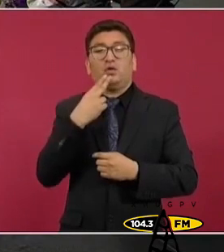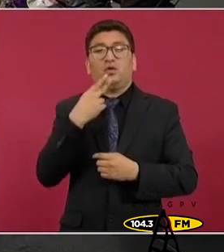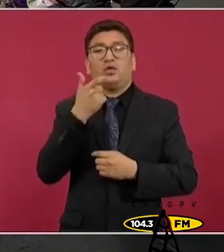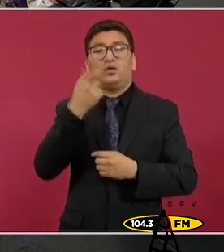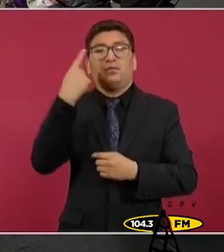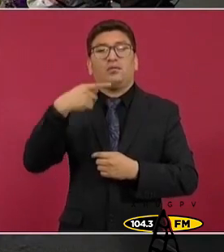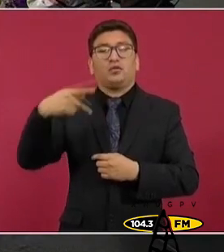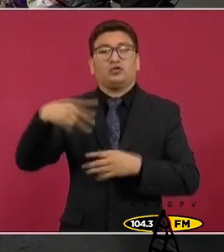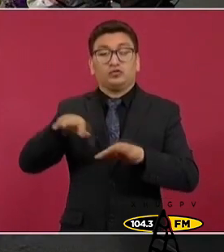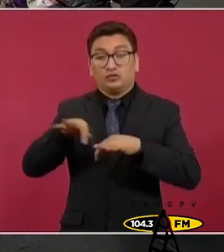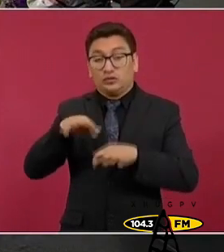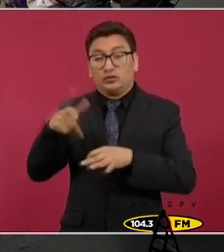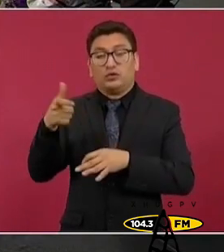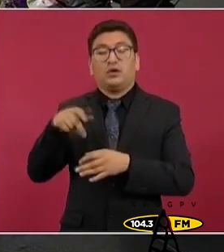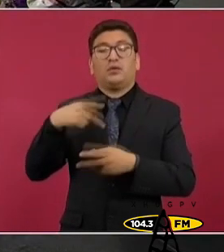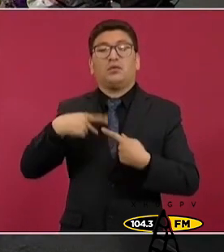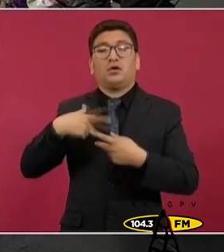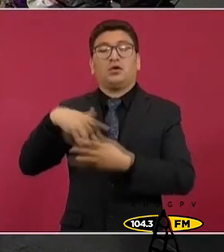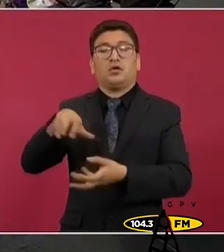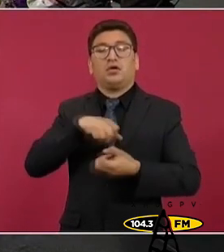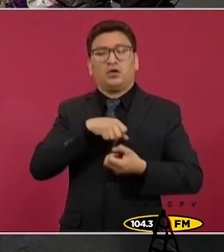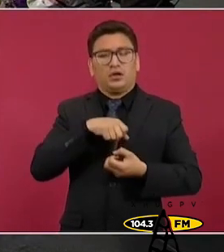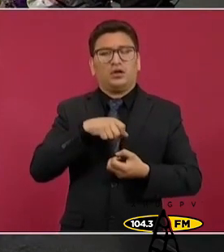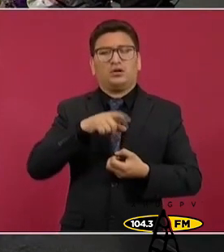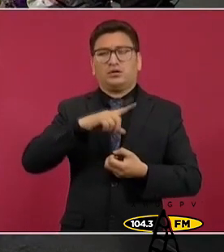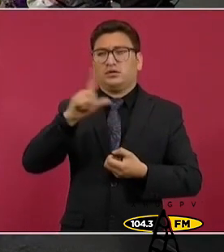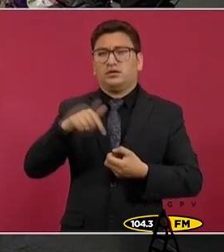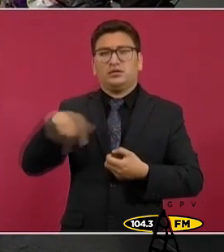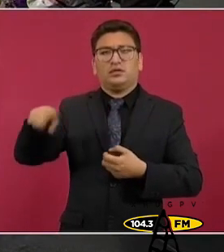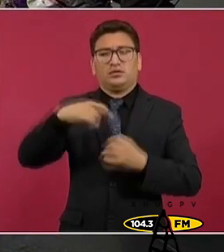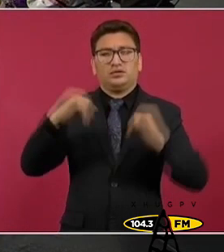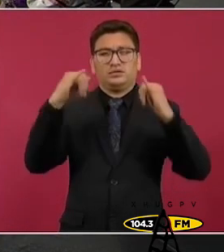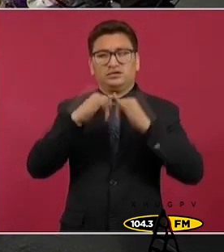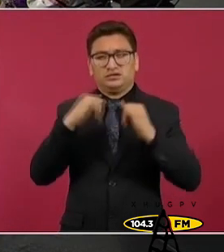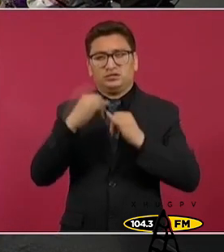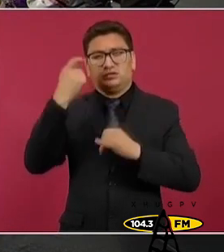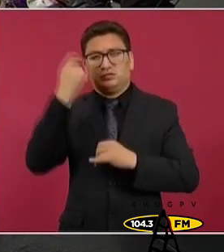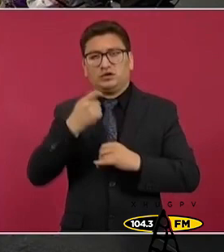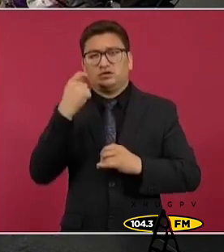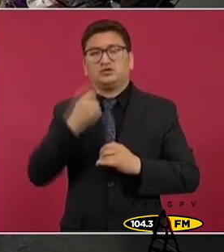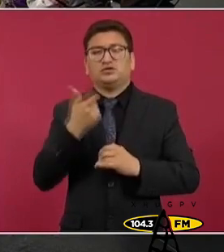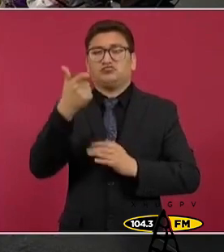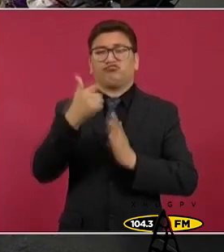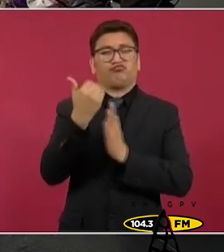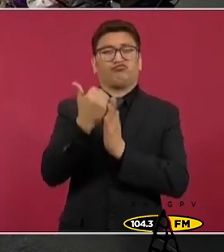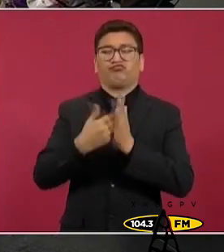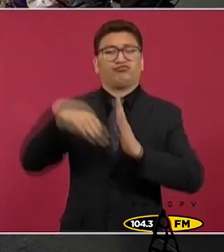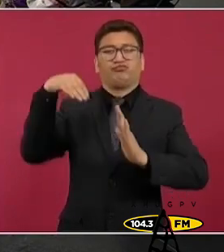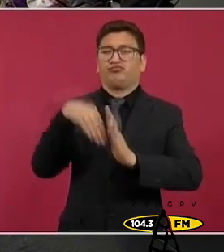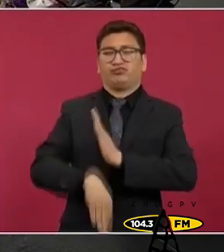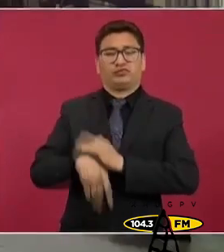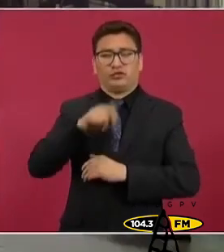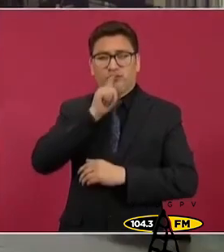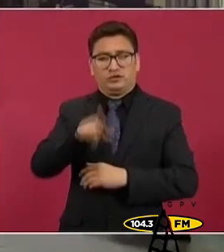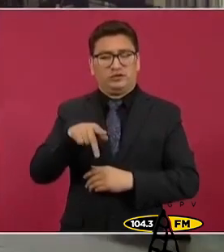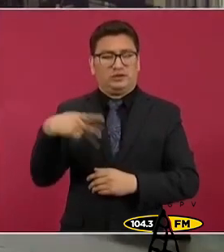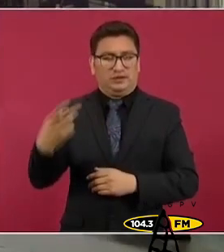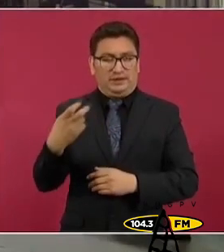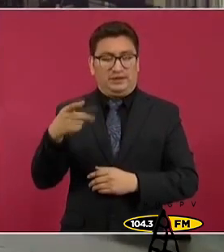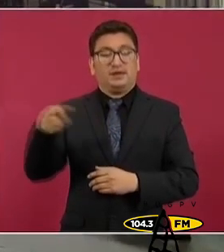y los negocios inmobiliarios, algunos de ellos en Vallarta, otros en Guadalajara, usando dinero de los trabajadores,